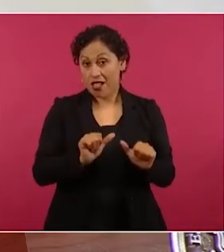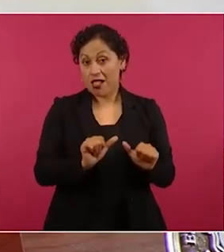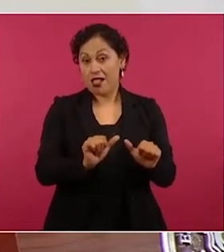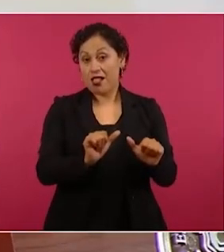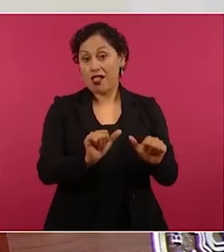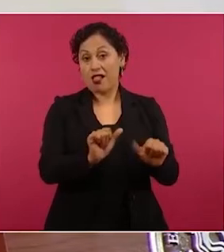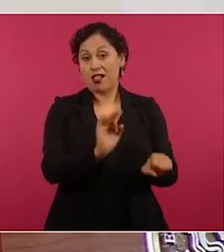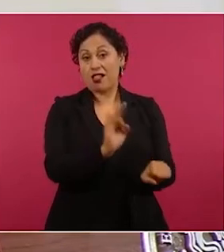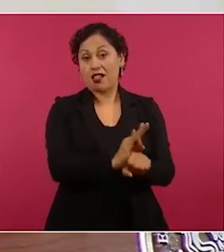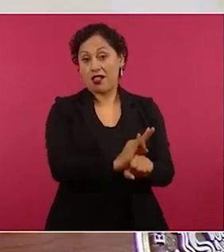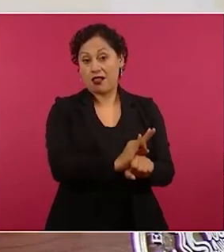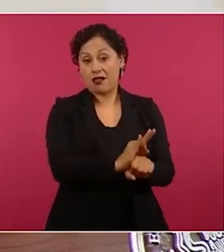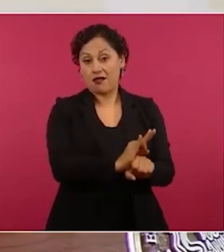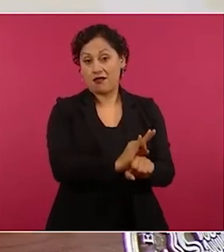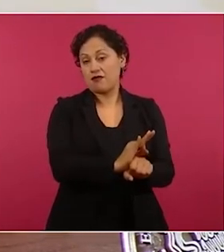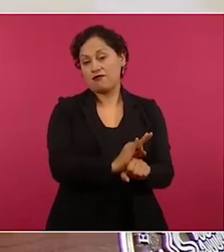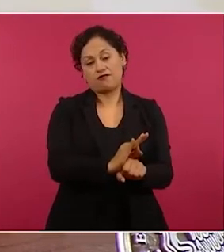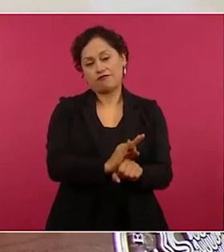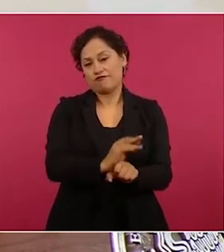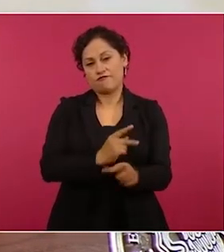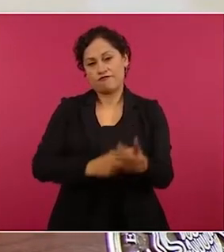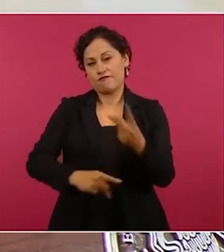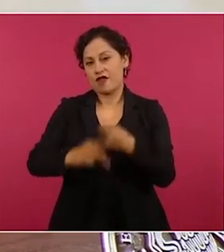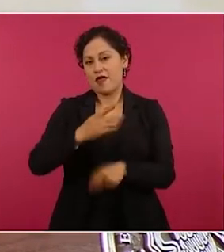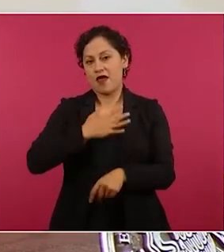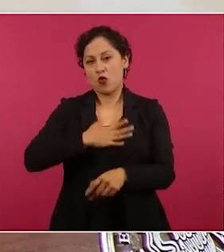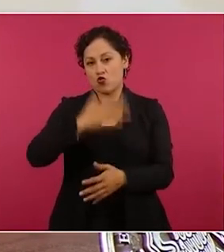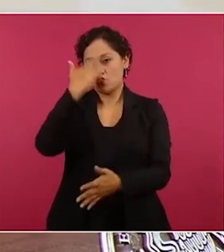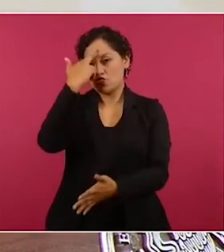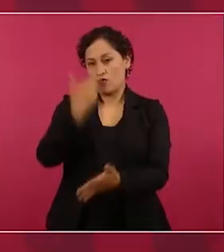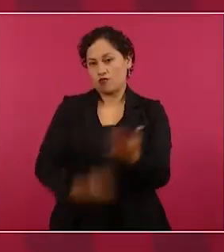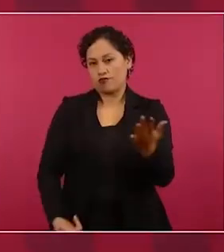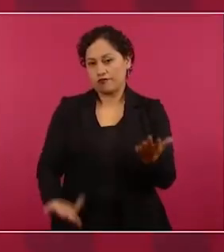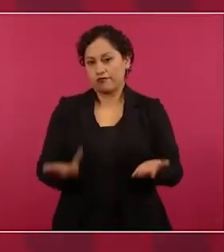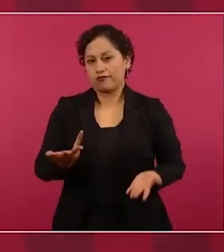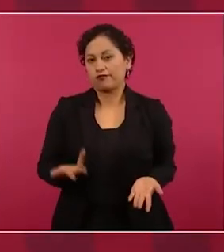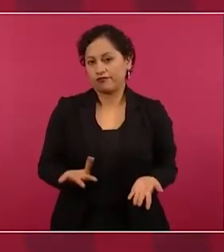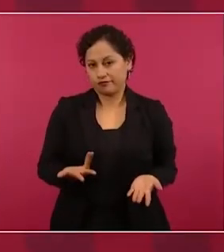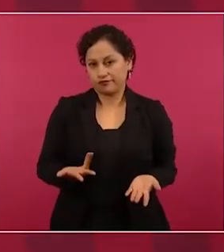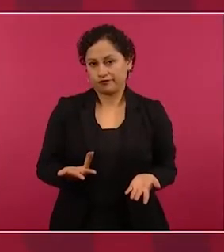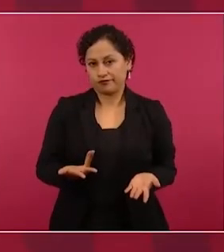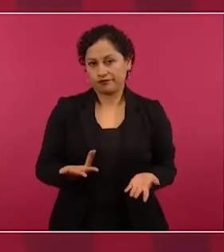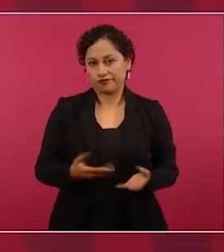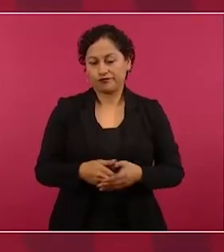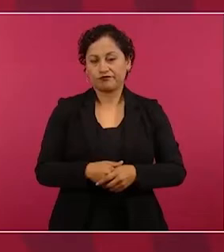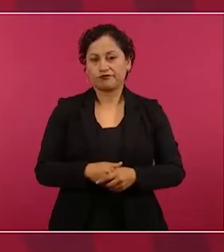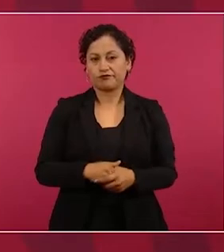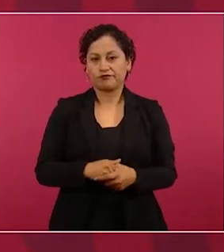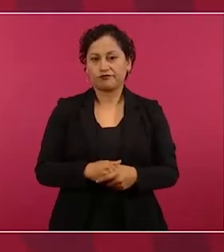la justicia, se pisotea la justicia.